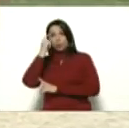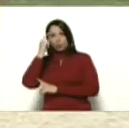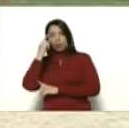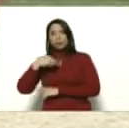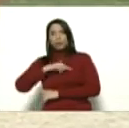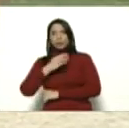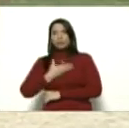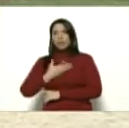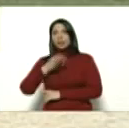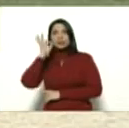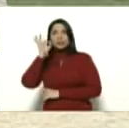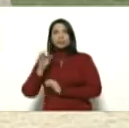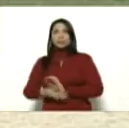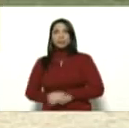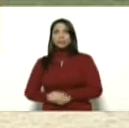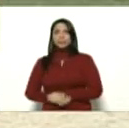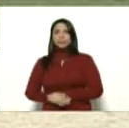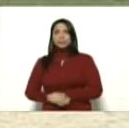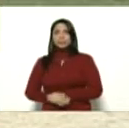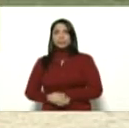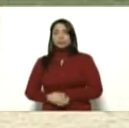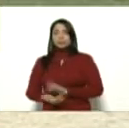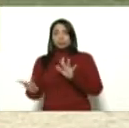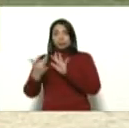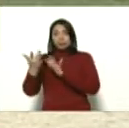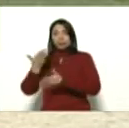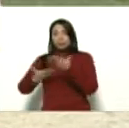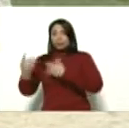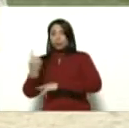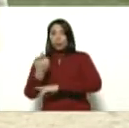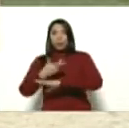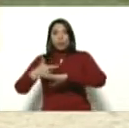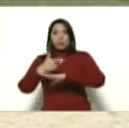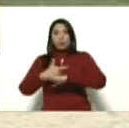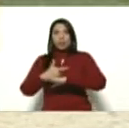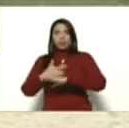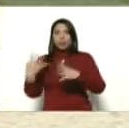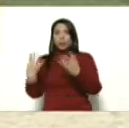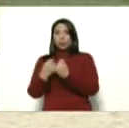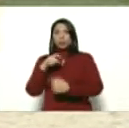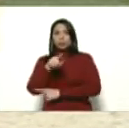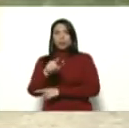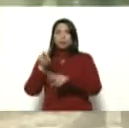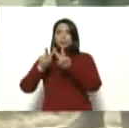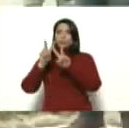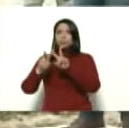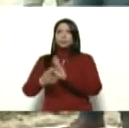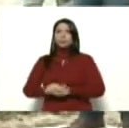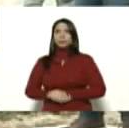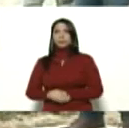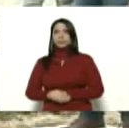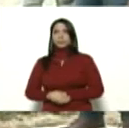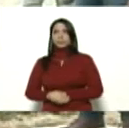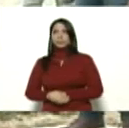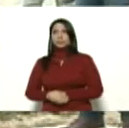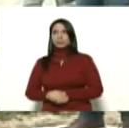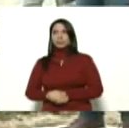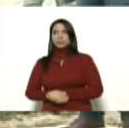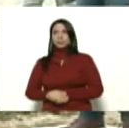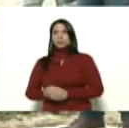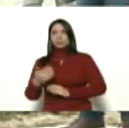alcaldesa Erika Faría articulada como un solo gobierno con usted y con la gran misión vivienda Venezuela para seguir